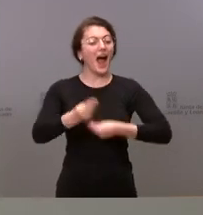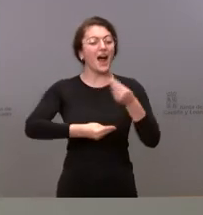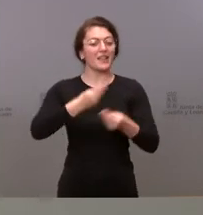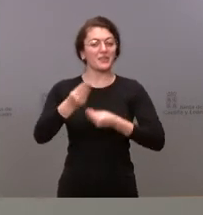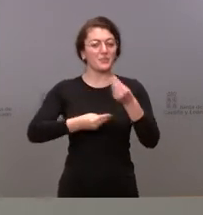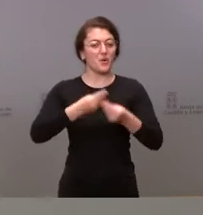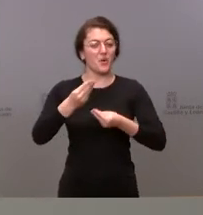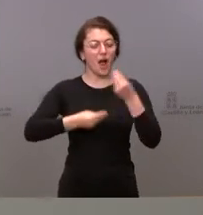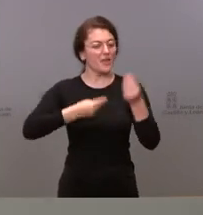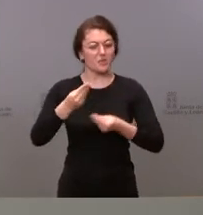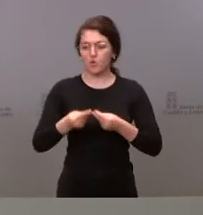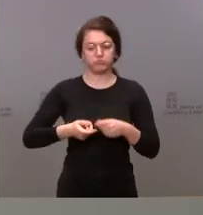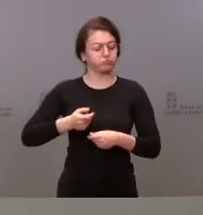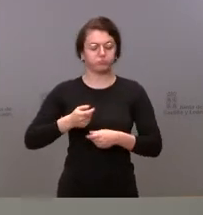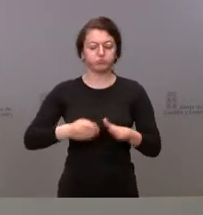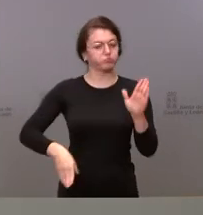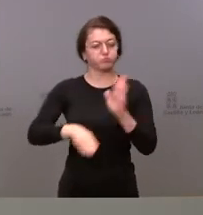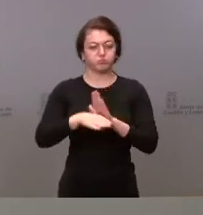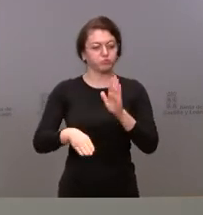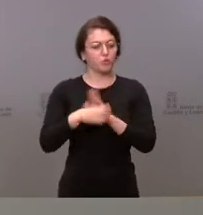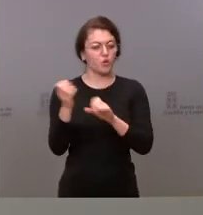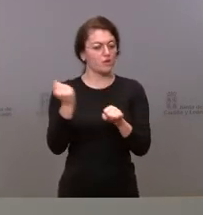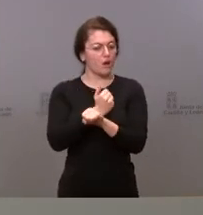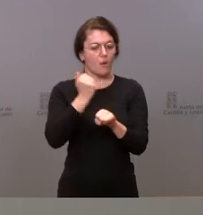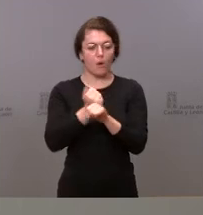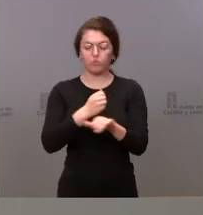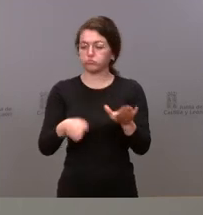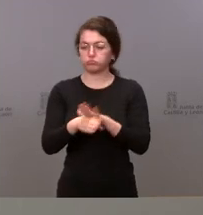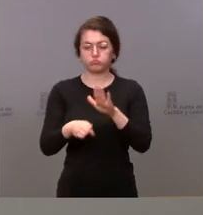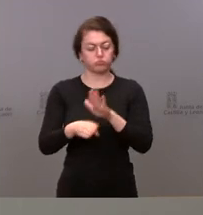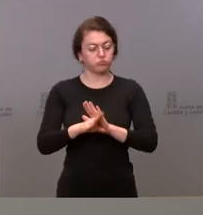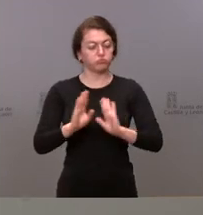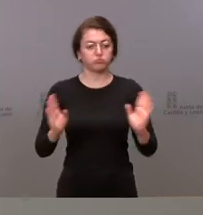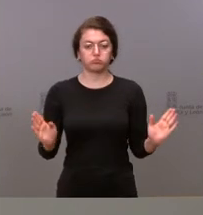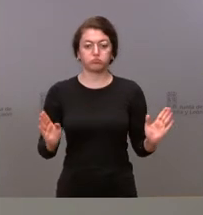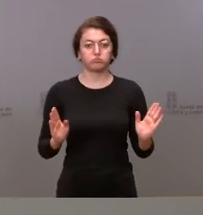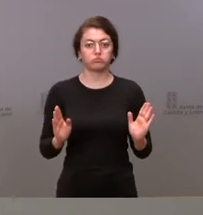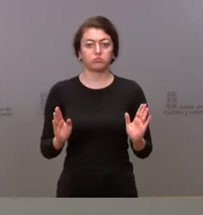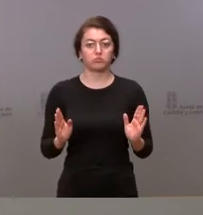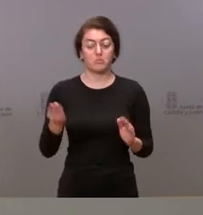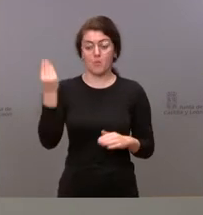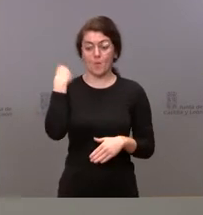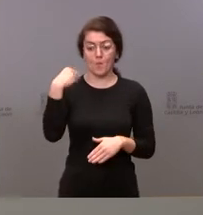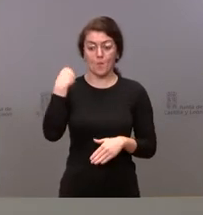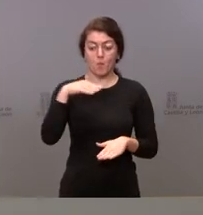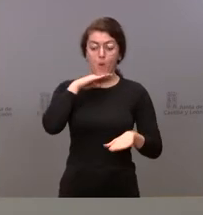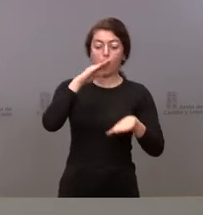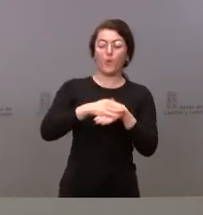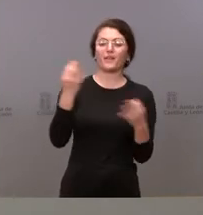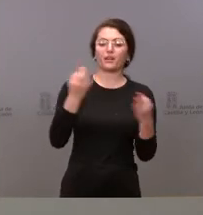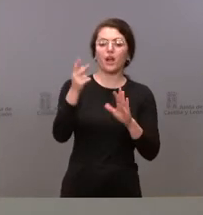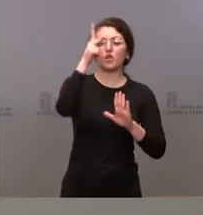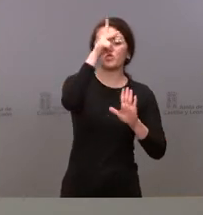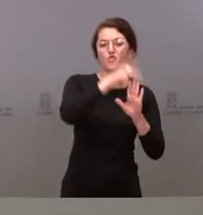realizan siguen su ritmo, sobre todo marcadas también por las instrucciones, por la normativa que nos van